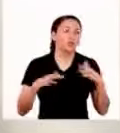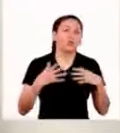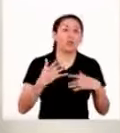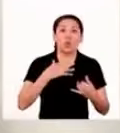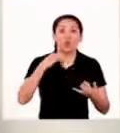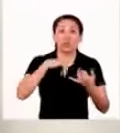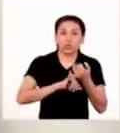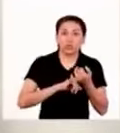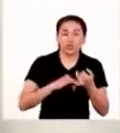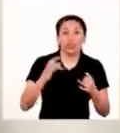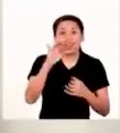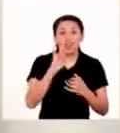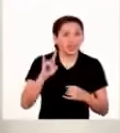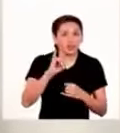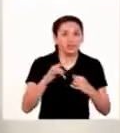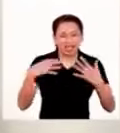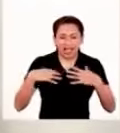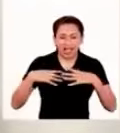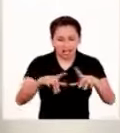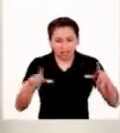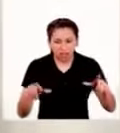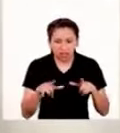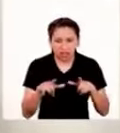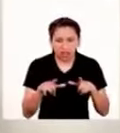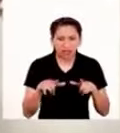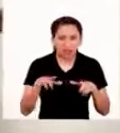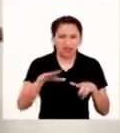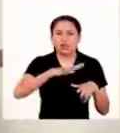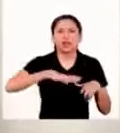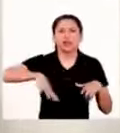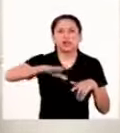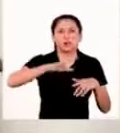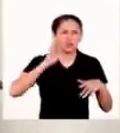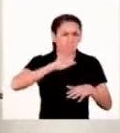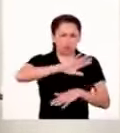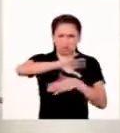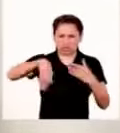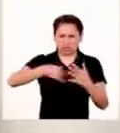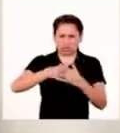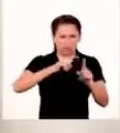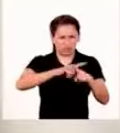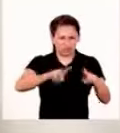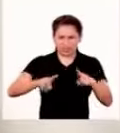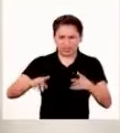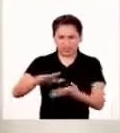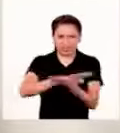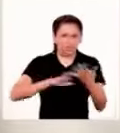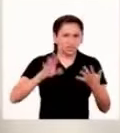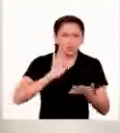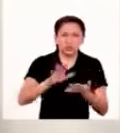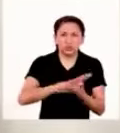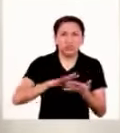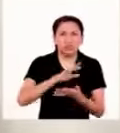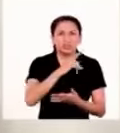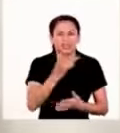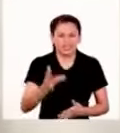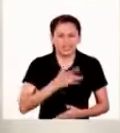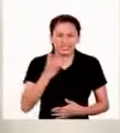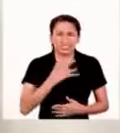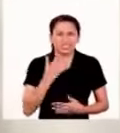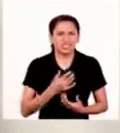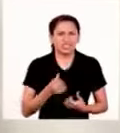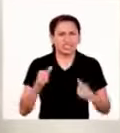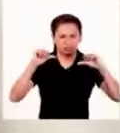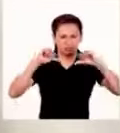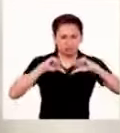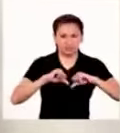cuando mi suegra quiso usar el mismo espacio y estaba pues todo diferente se quedó intranquila y bastante incómoda